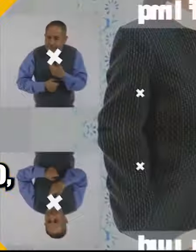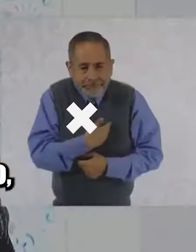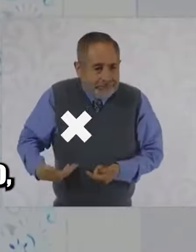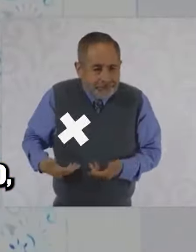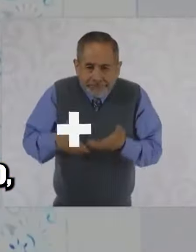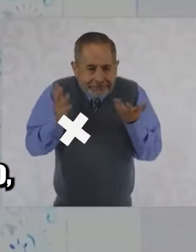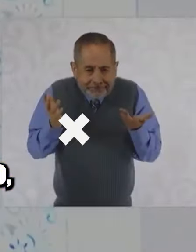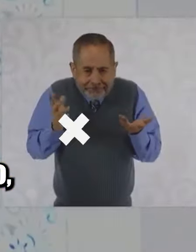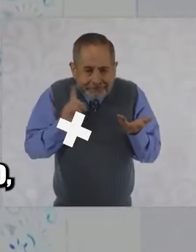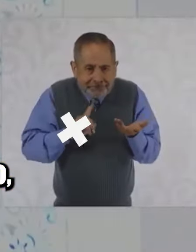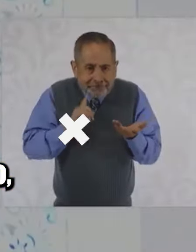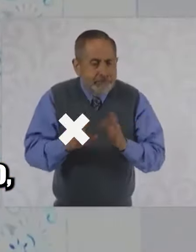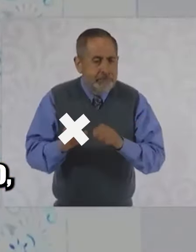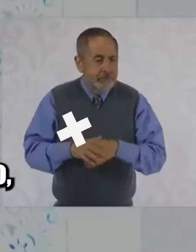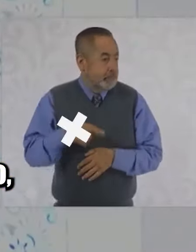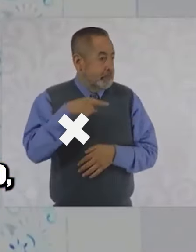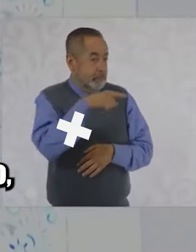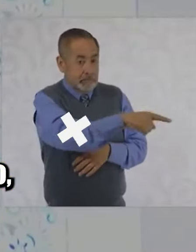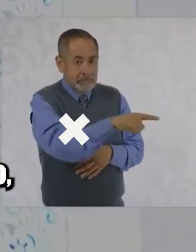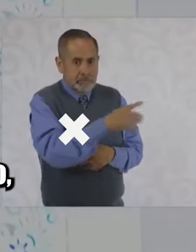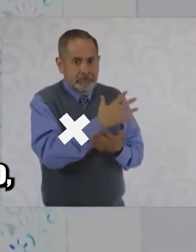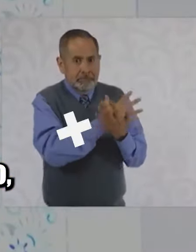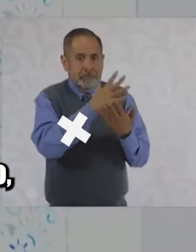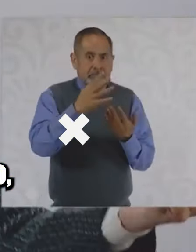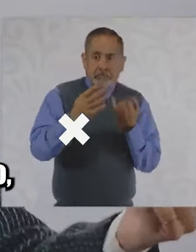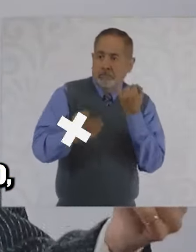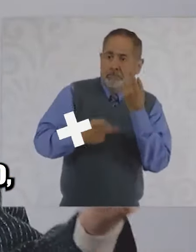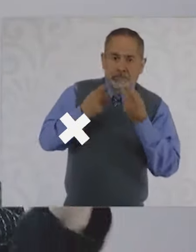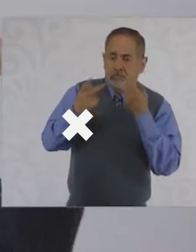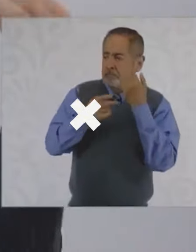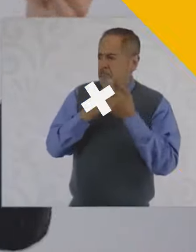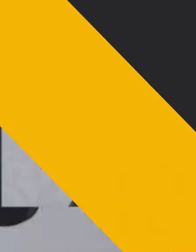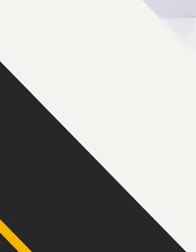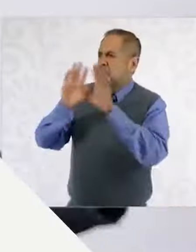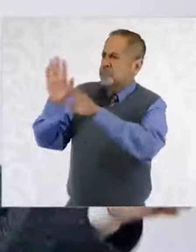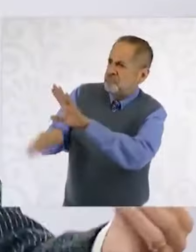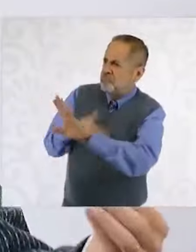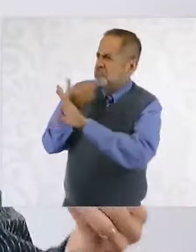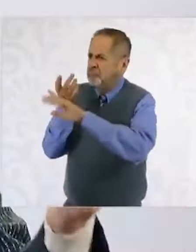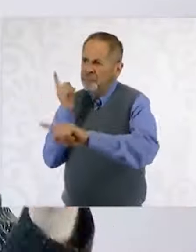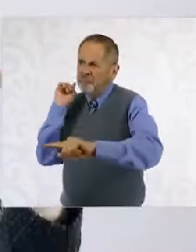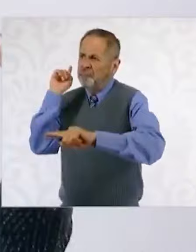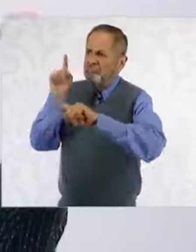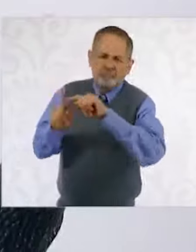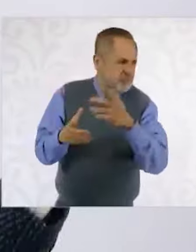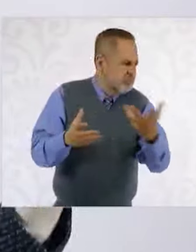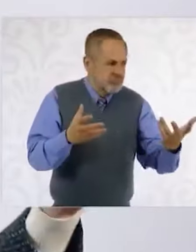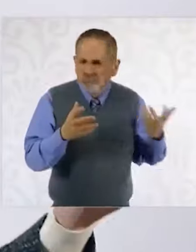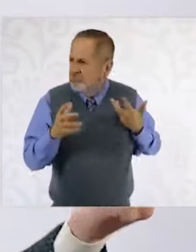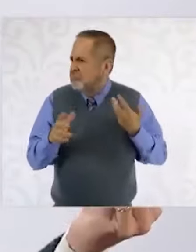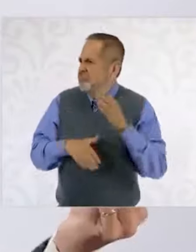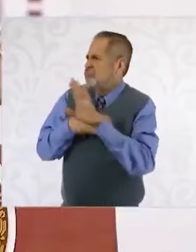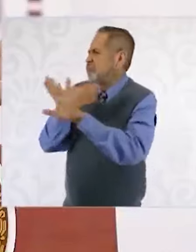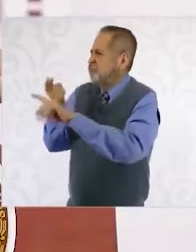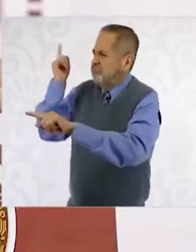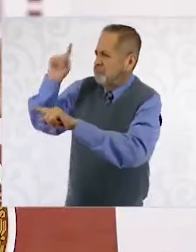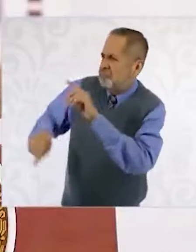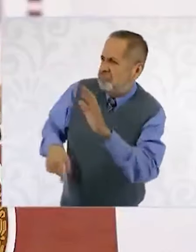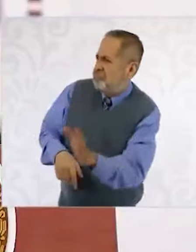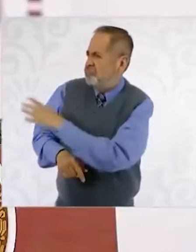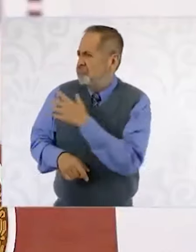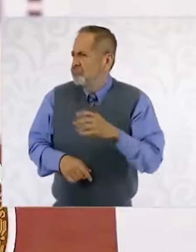Pero ya llegan al límite de hablar de golpe de Estado, de que me van a destituir, que o sea,